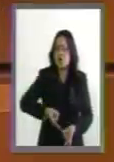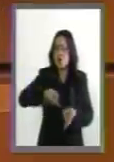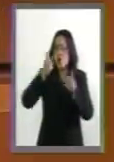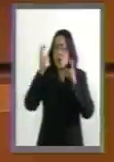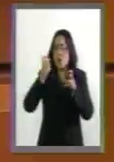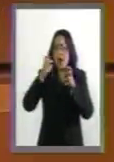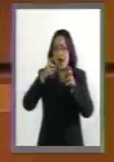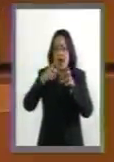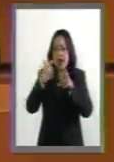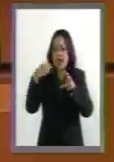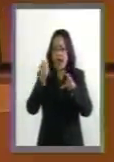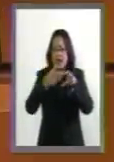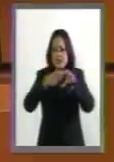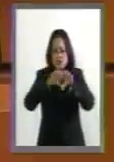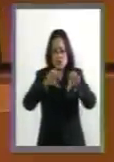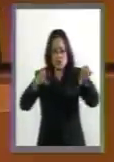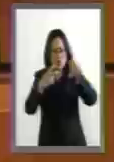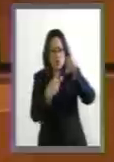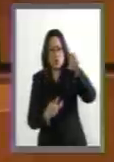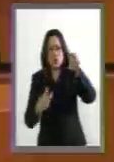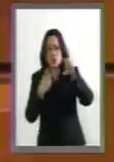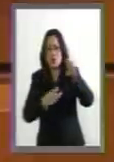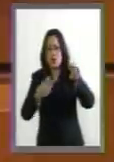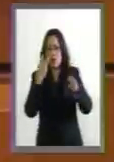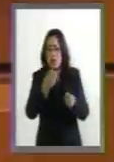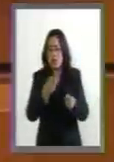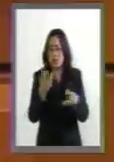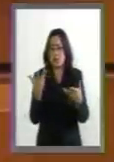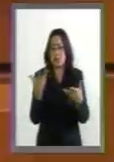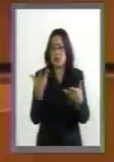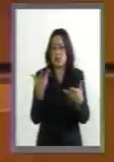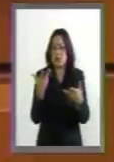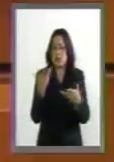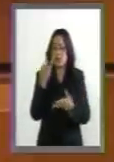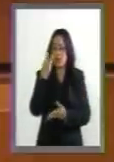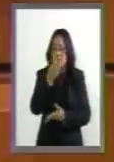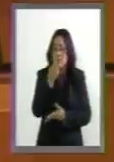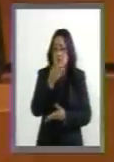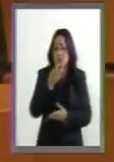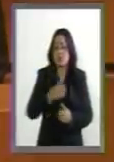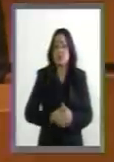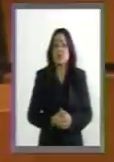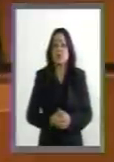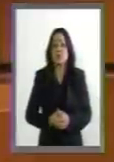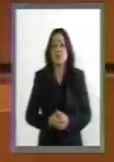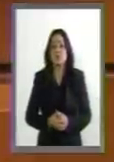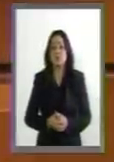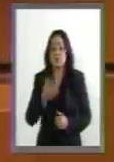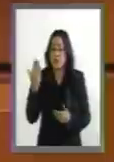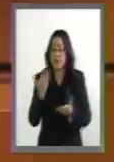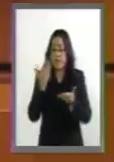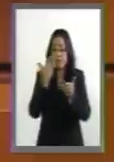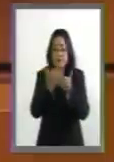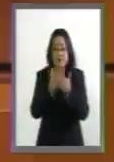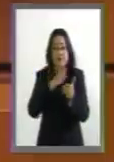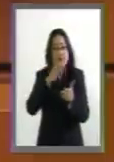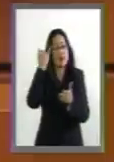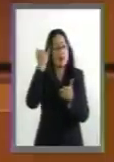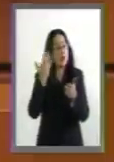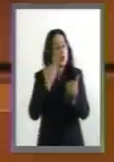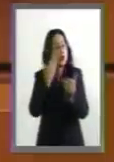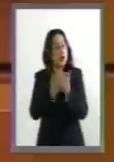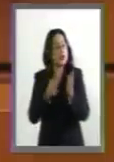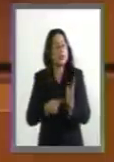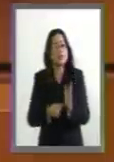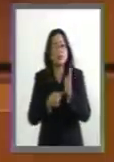de manera escandalosa, que estaba limitado a eso, presentaron una iniciativa de